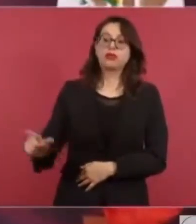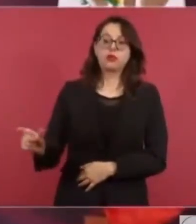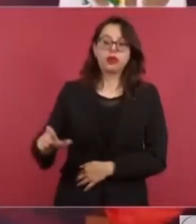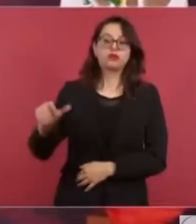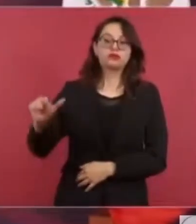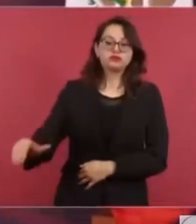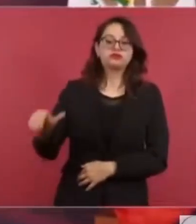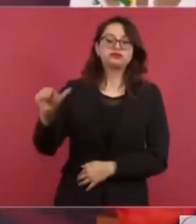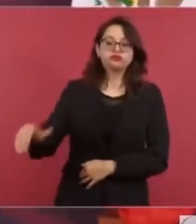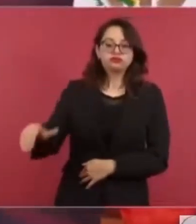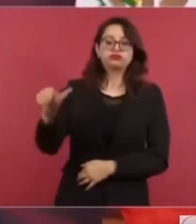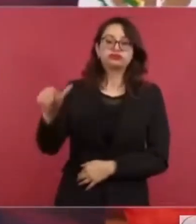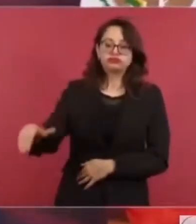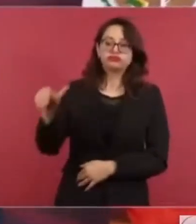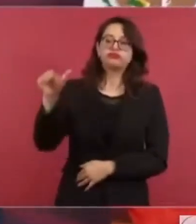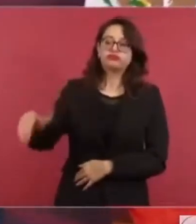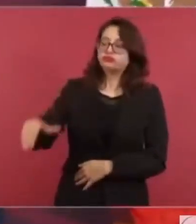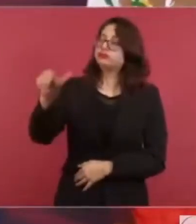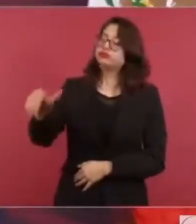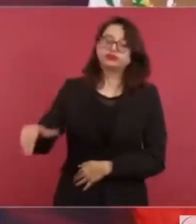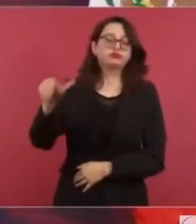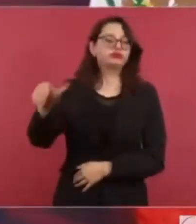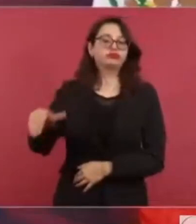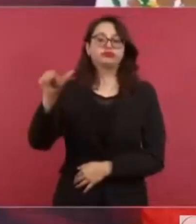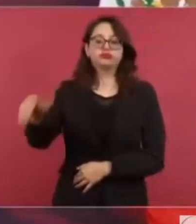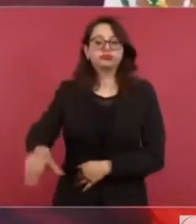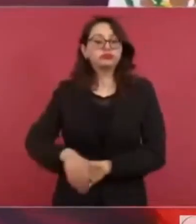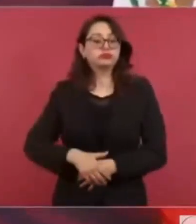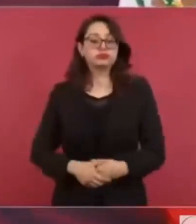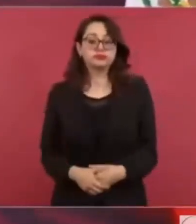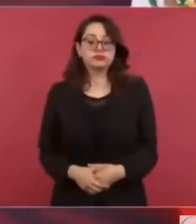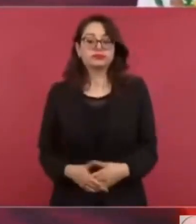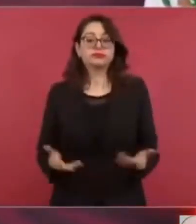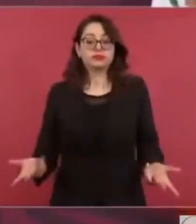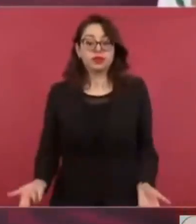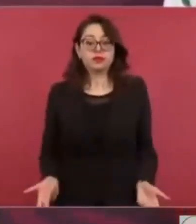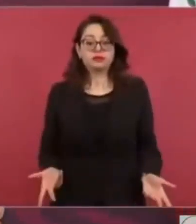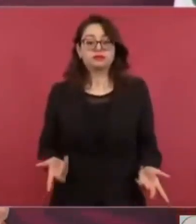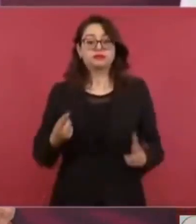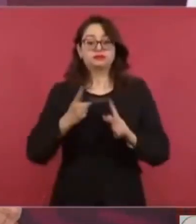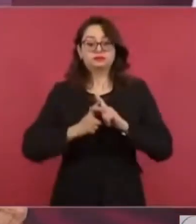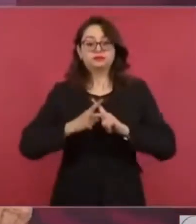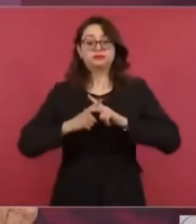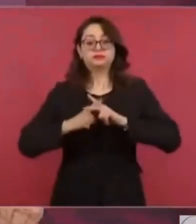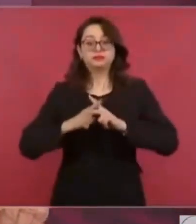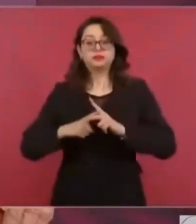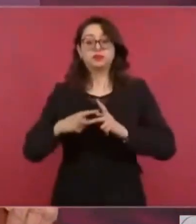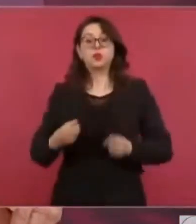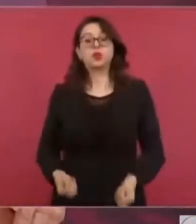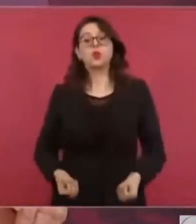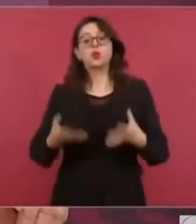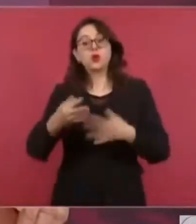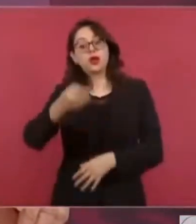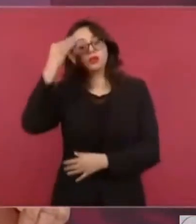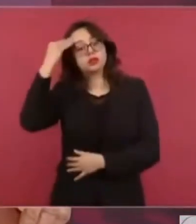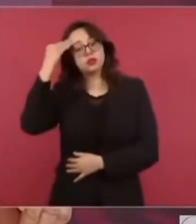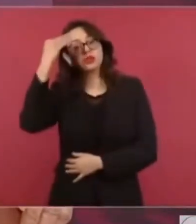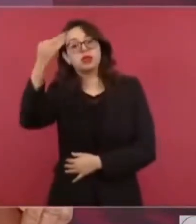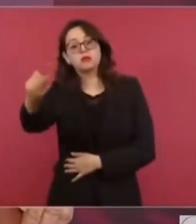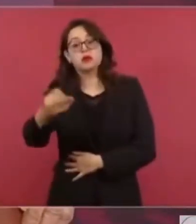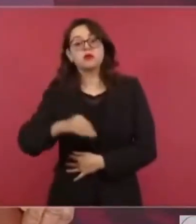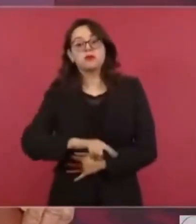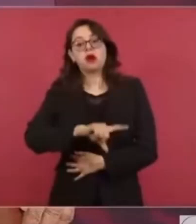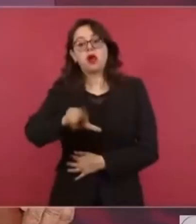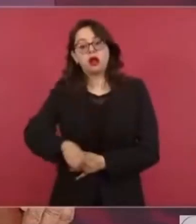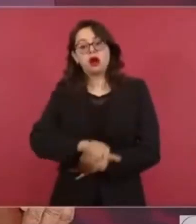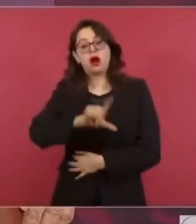Ahí me van a ayudar ustedes. A que llevemos la cuenta. ¿Cuánto tiempo sin resolver?